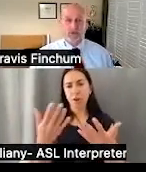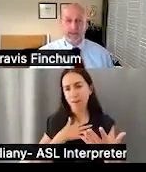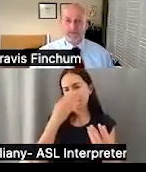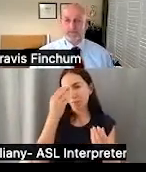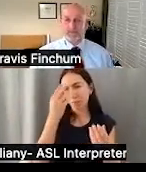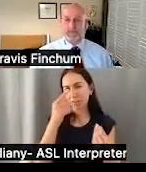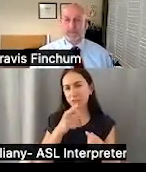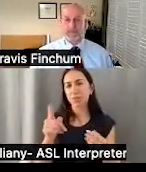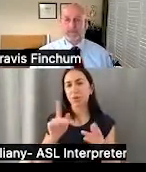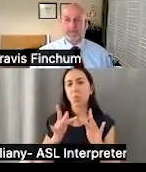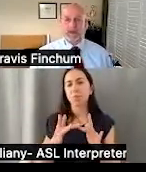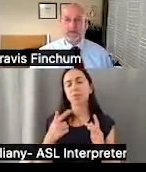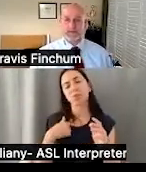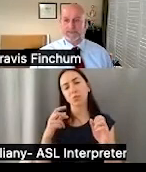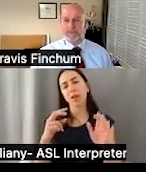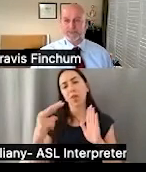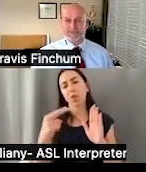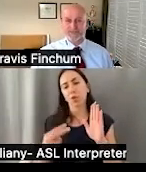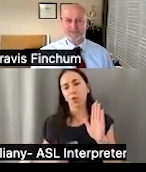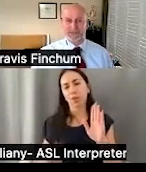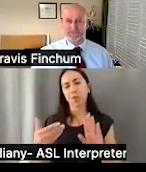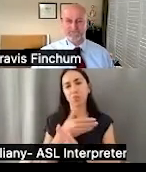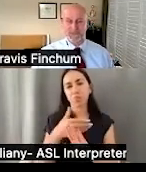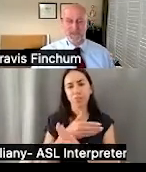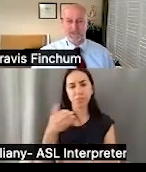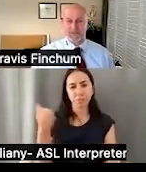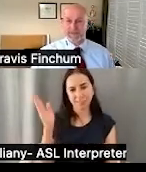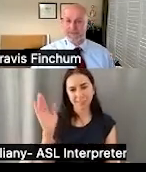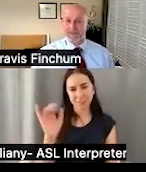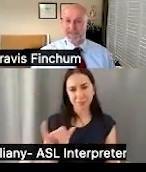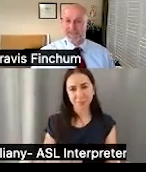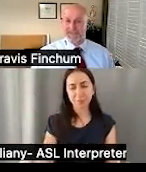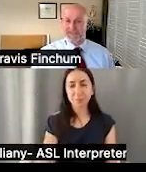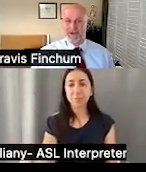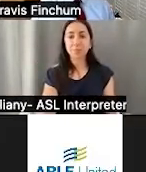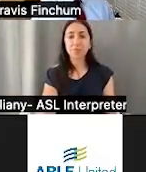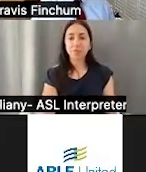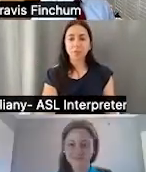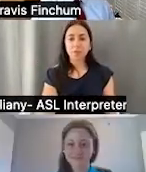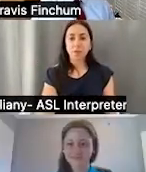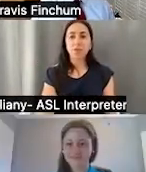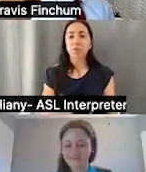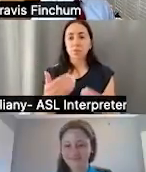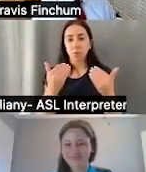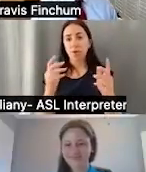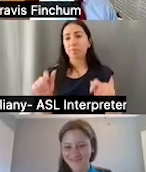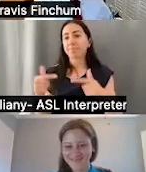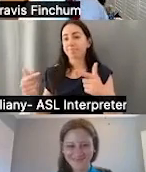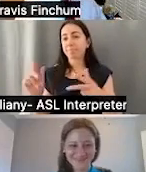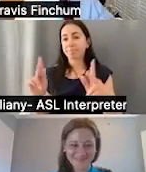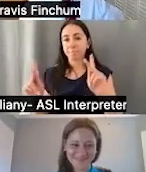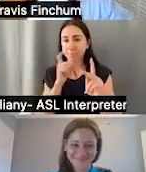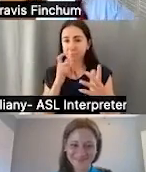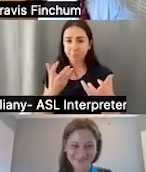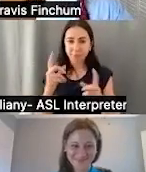cualquier lugar del estado, pongo los materiales en la página y van a poder ver presentaciones pasadas que he hecho también ahí. Entonces